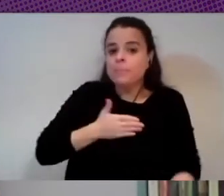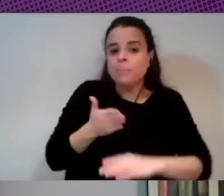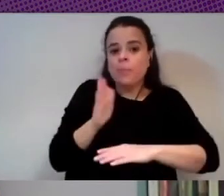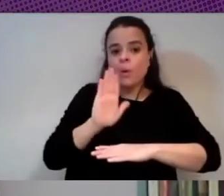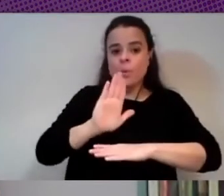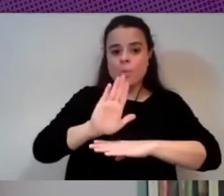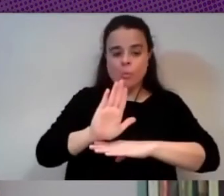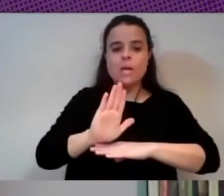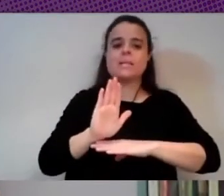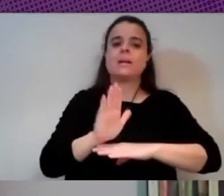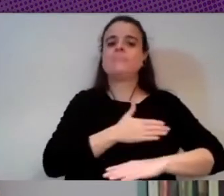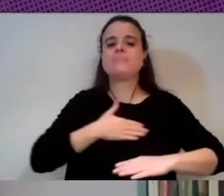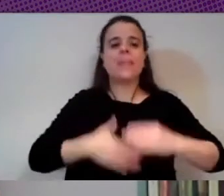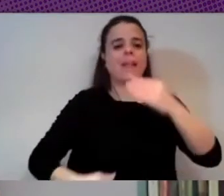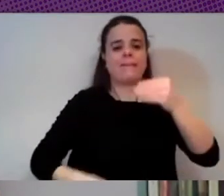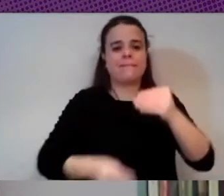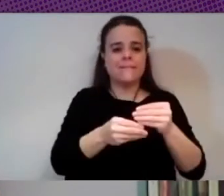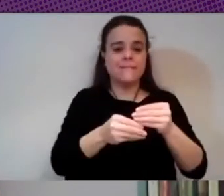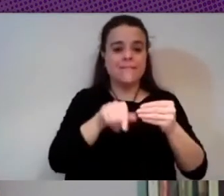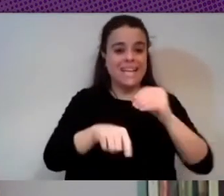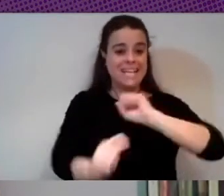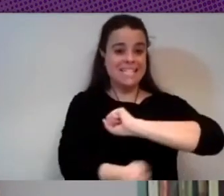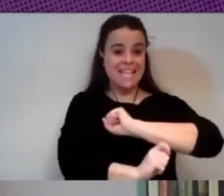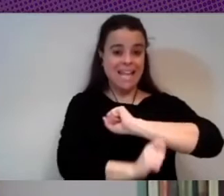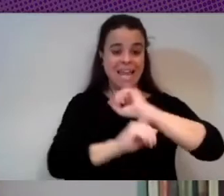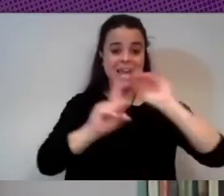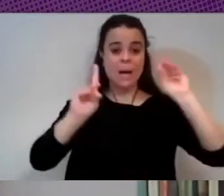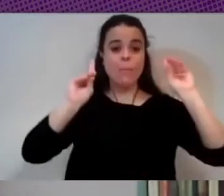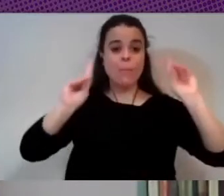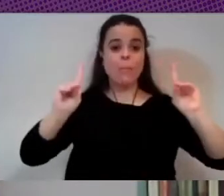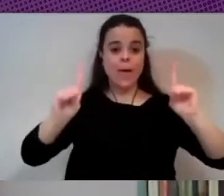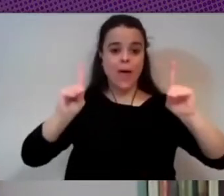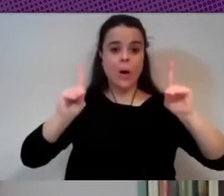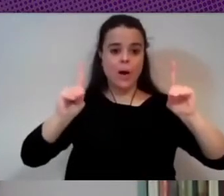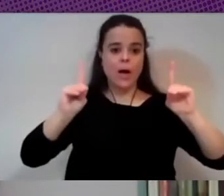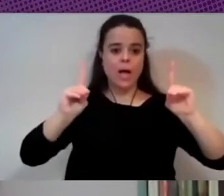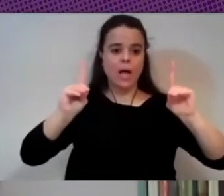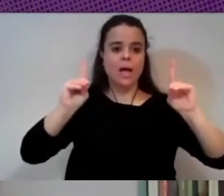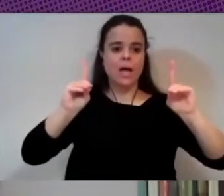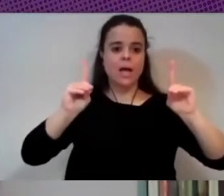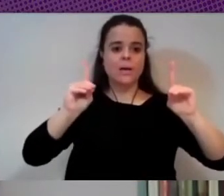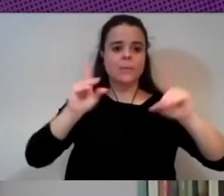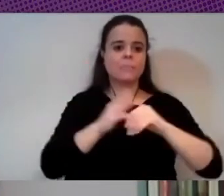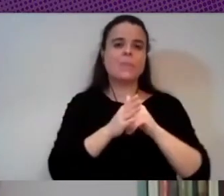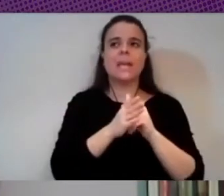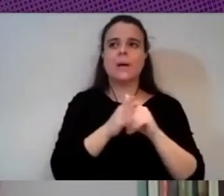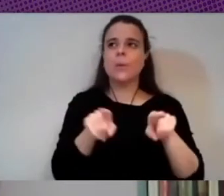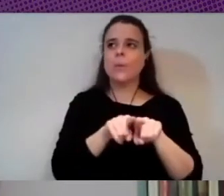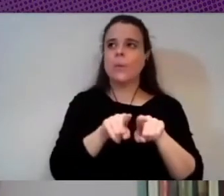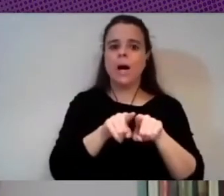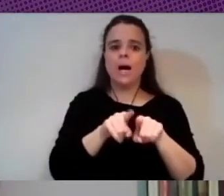agregar que esta estrategia pedagógica no es ni luminista ni bancaria digamos es una forma de